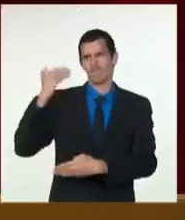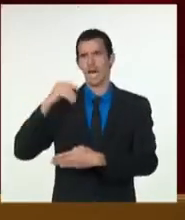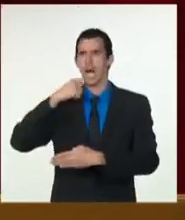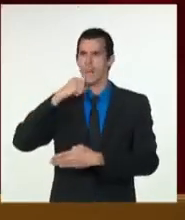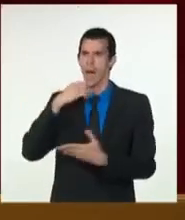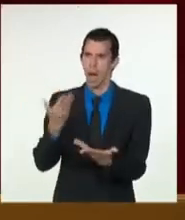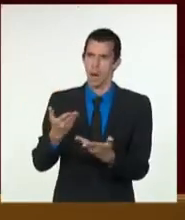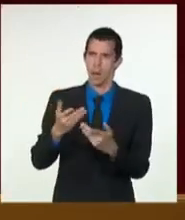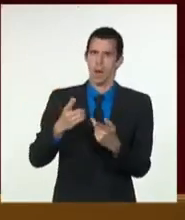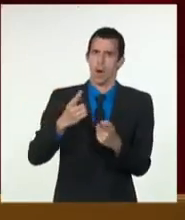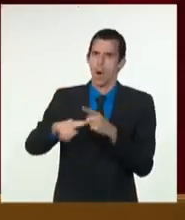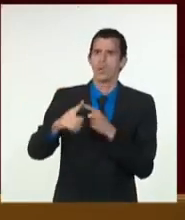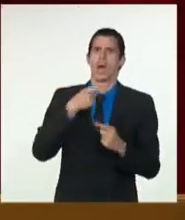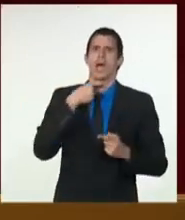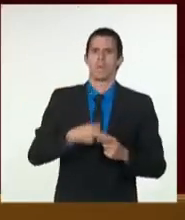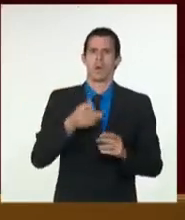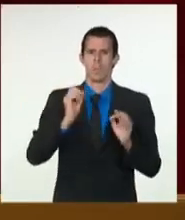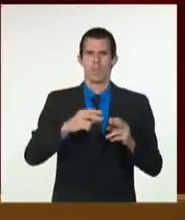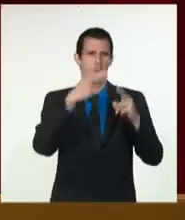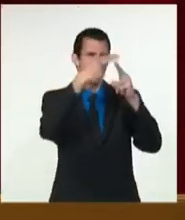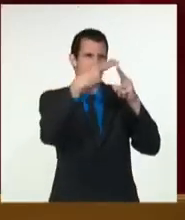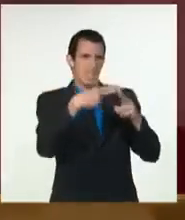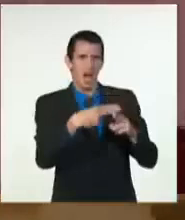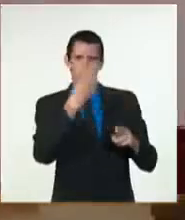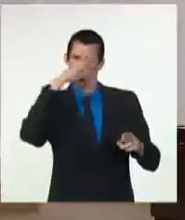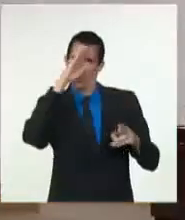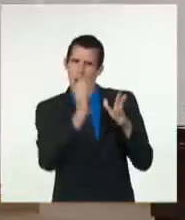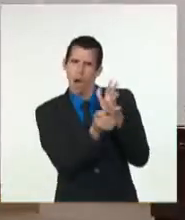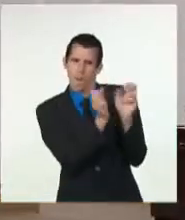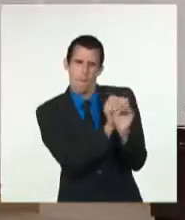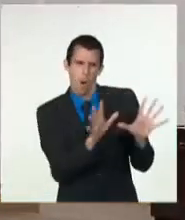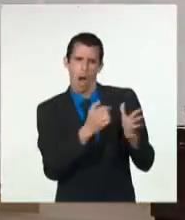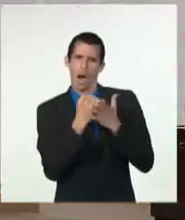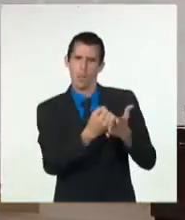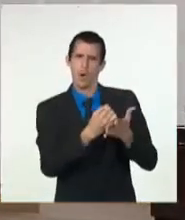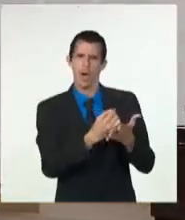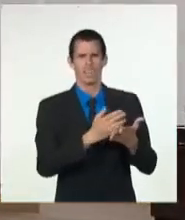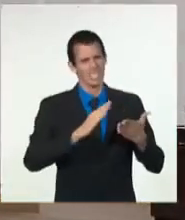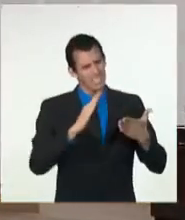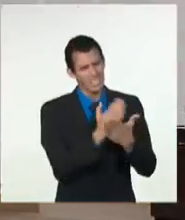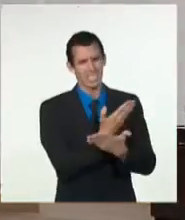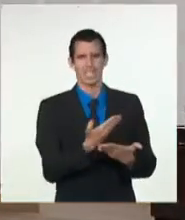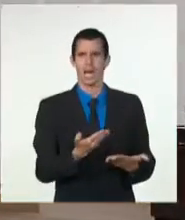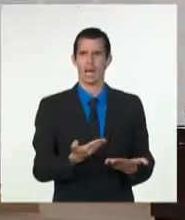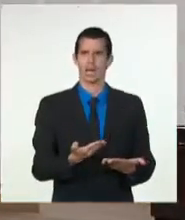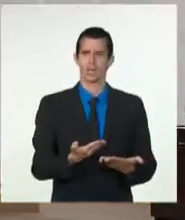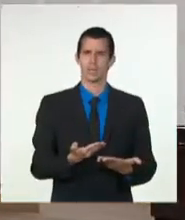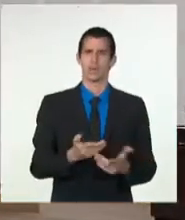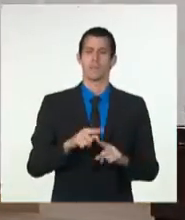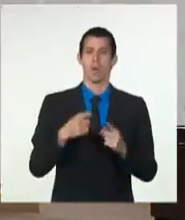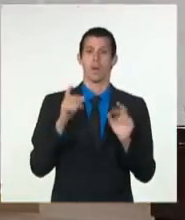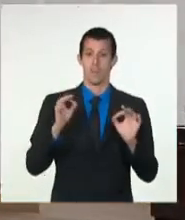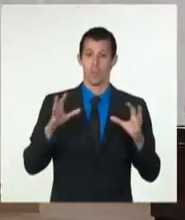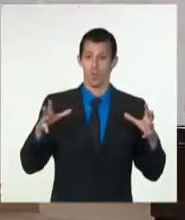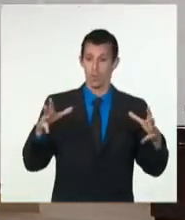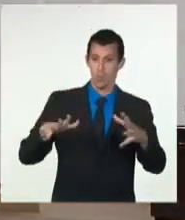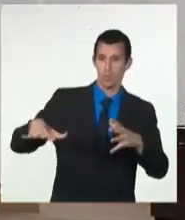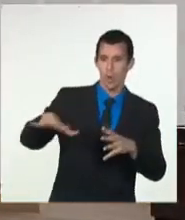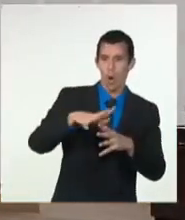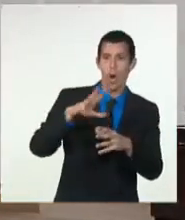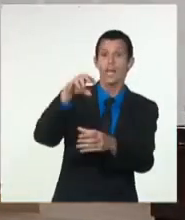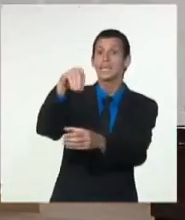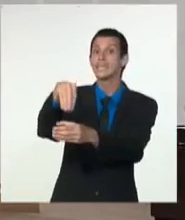elabora unilateralmente el Departamento de Estado. Se unen así al reclamo casi unánime de la comunidad